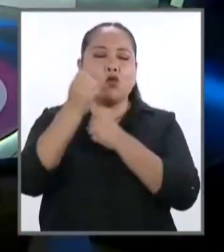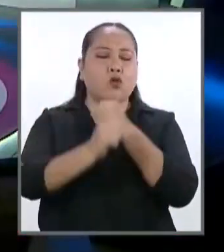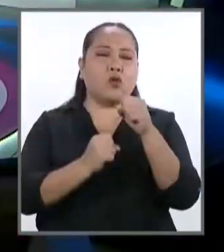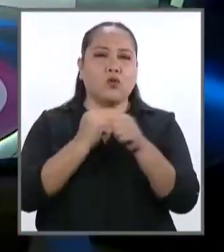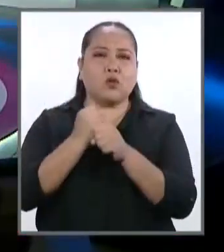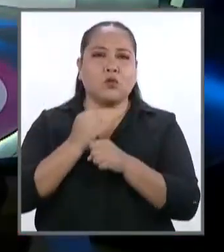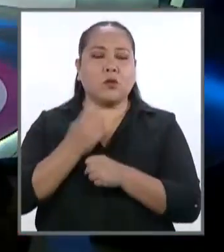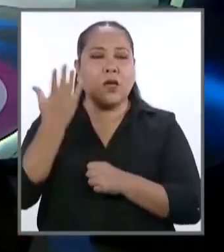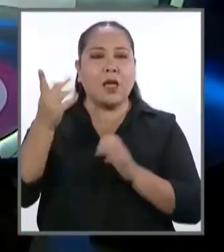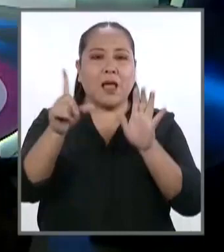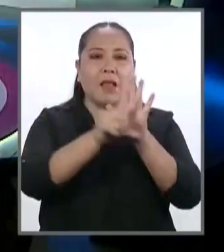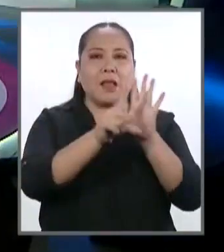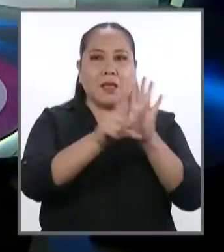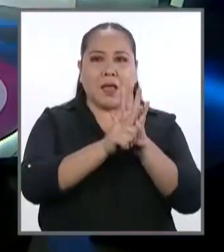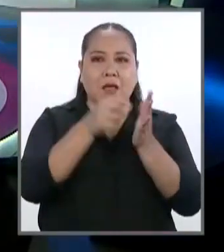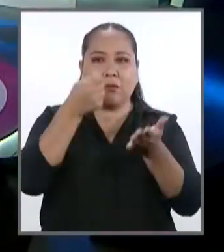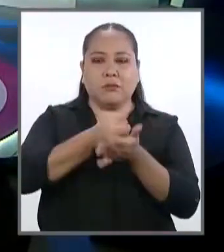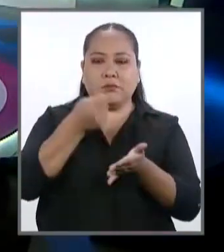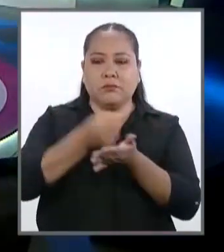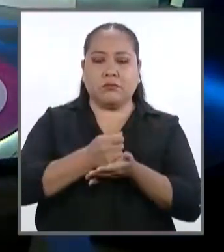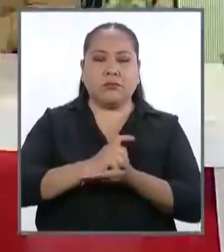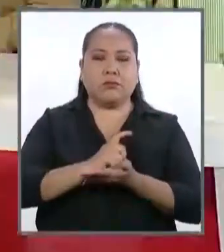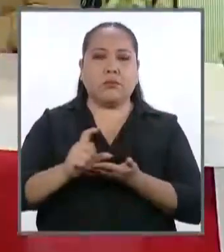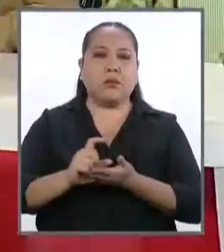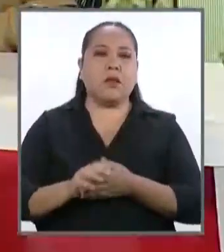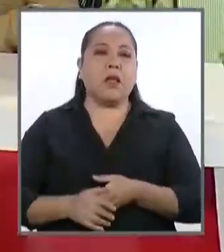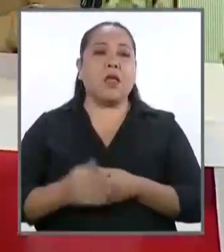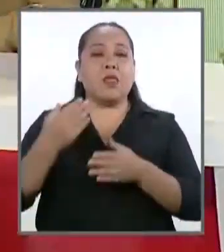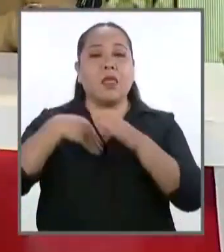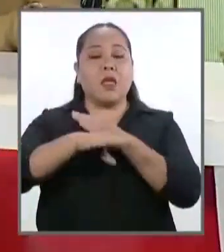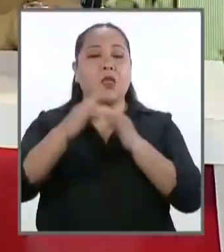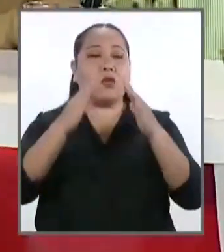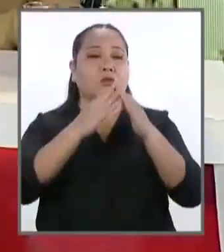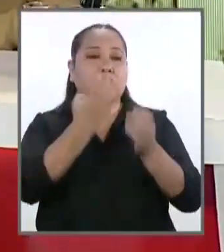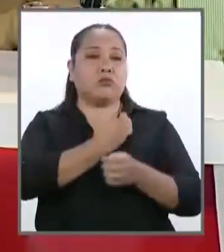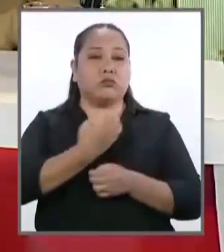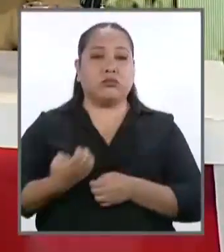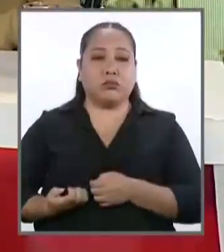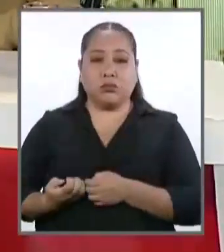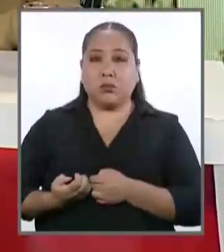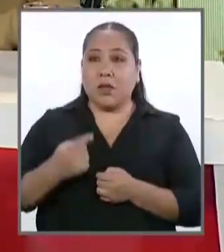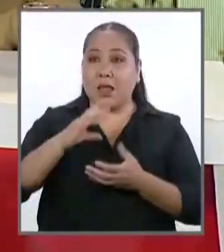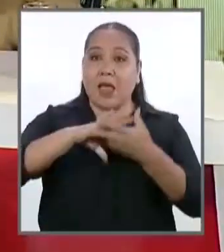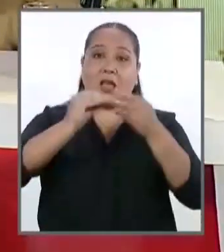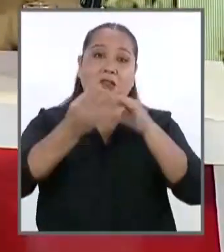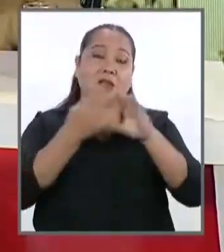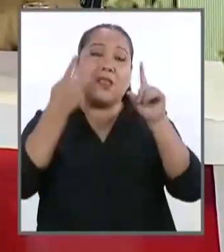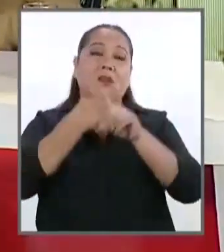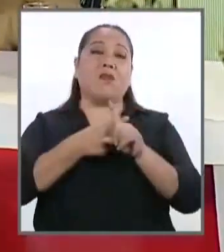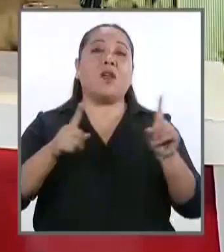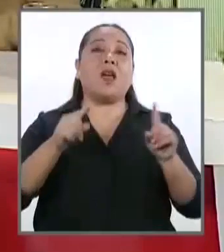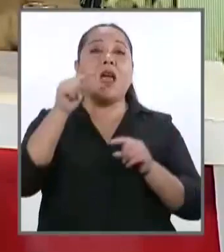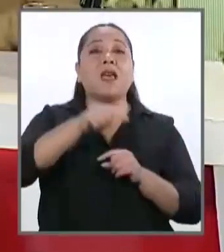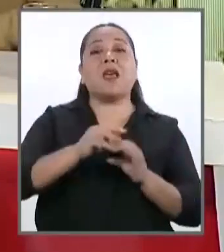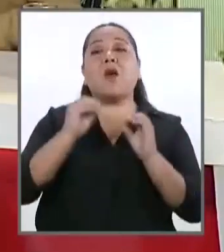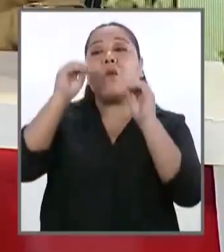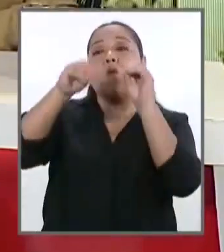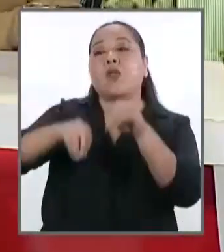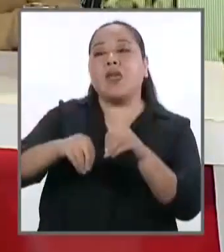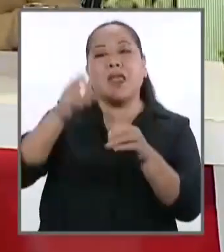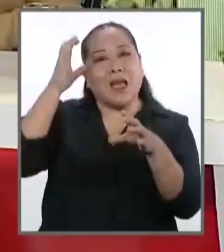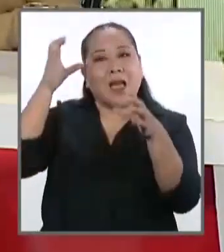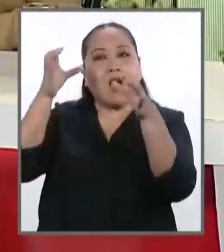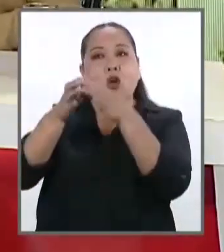Congreso pasa la Ley General de Presupuestos. Desde Palacio de Gobierno, desde el Ejecutivo, la historia es otra, porque toca proponer y que el